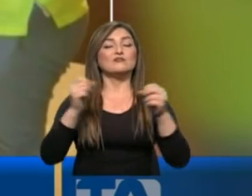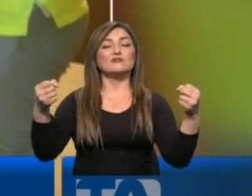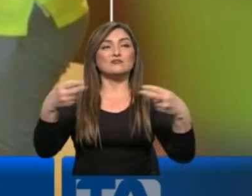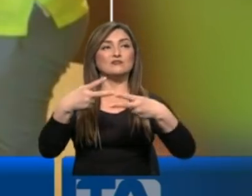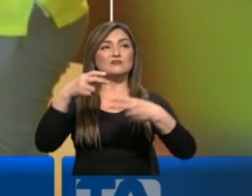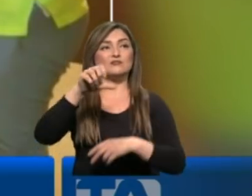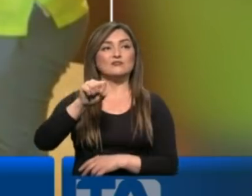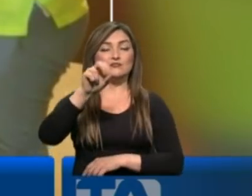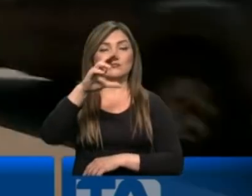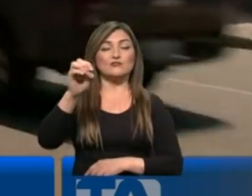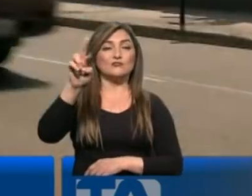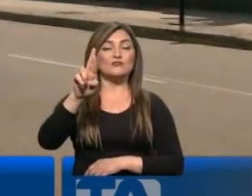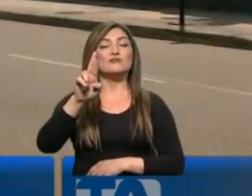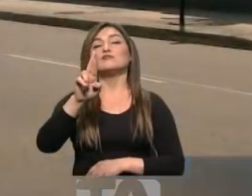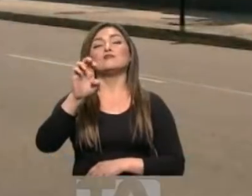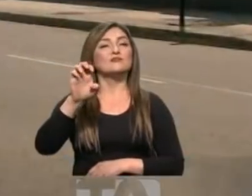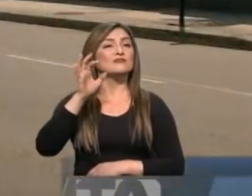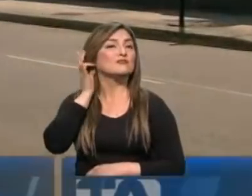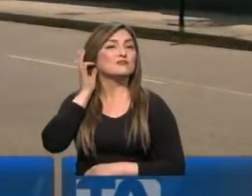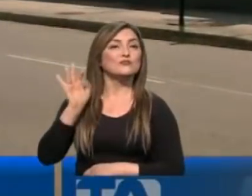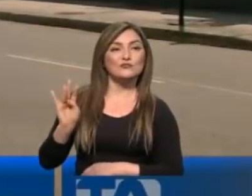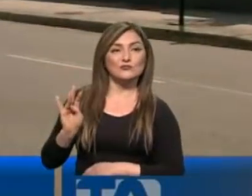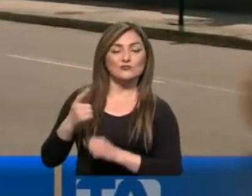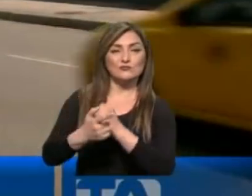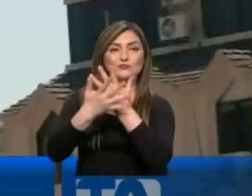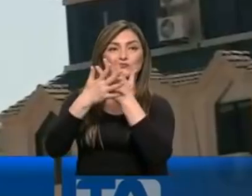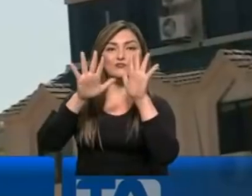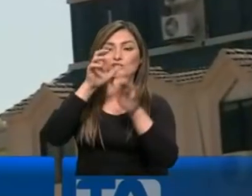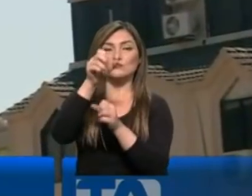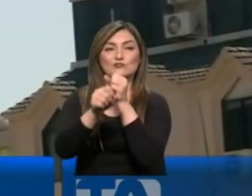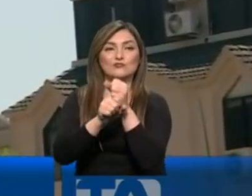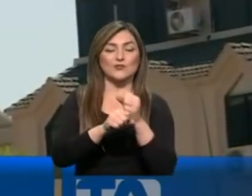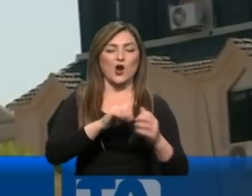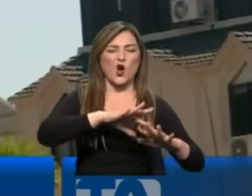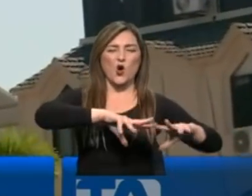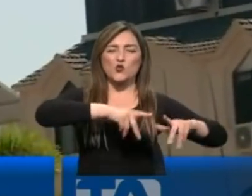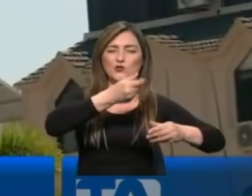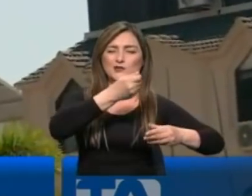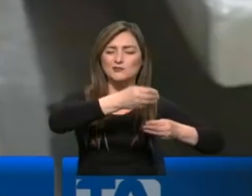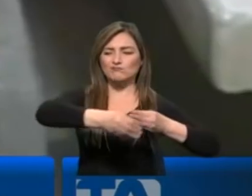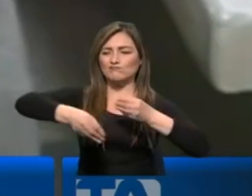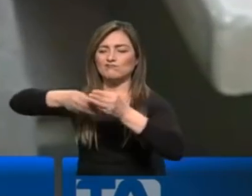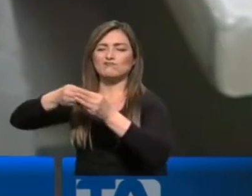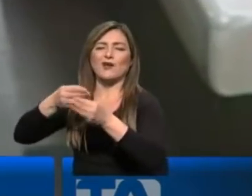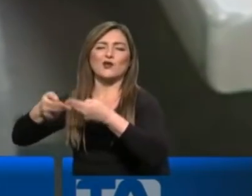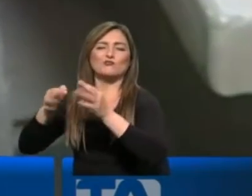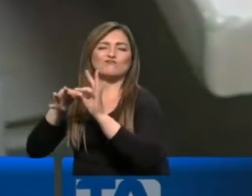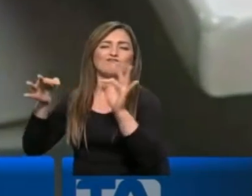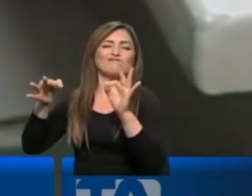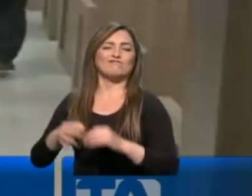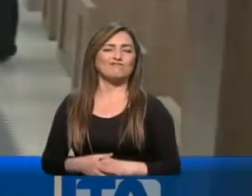Sucre y su esposa Verónica Aro, fueron sentenciados a diez años de prisión por lavado de activos en calidad de autor y coautora